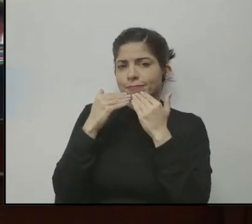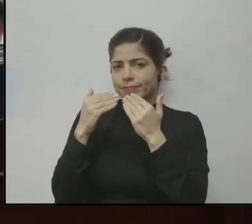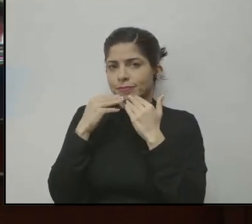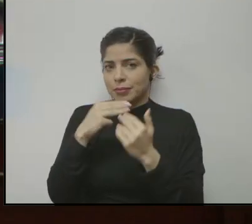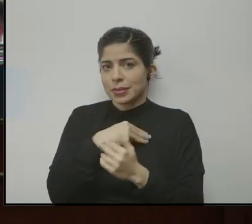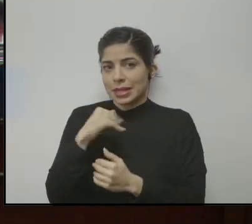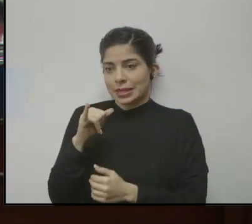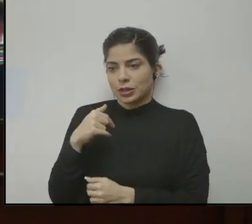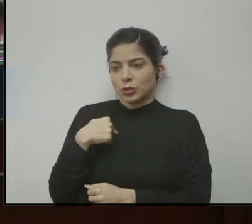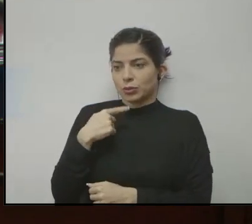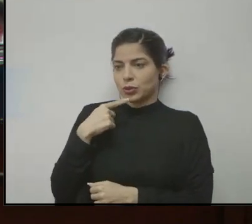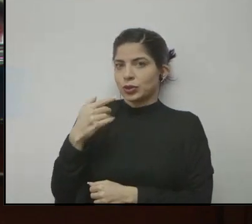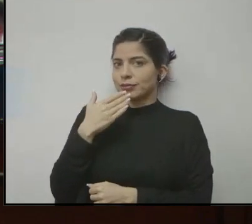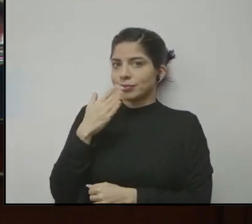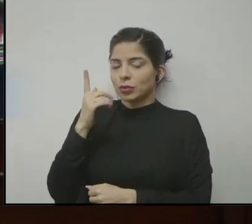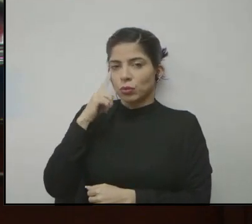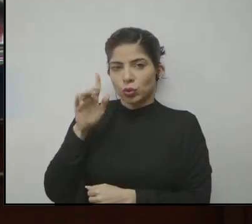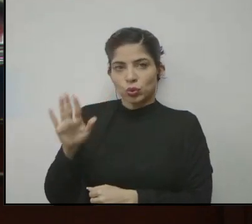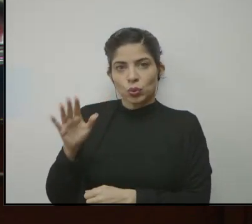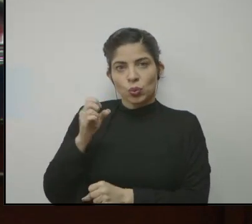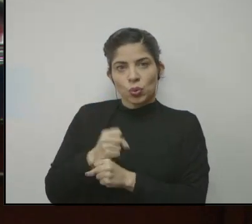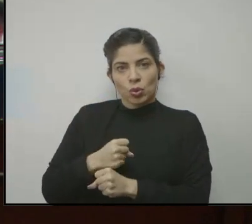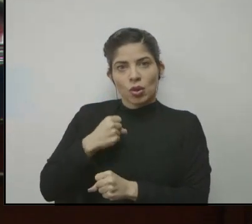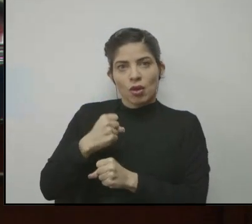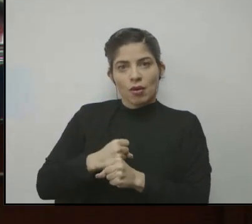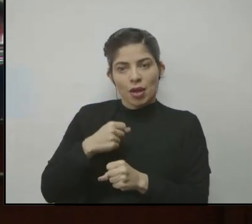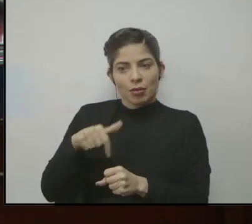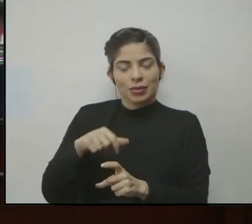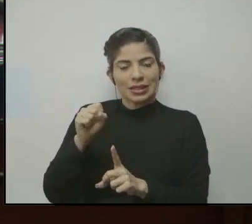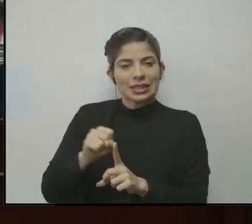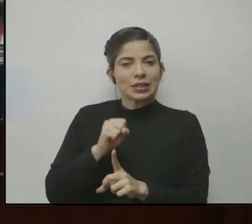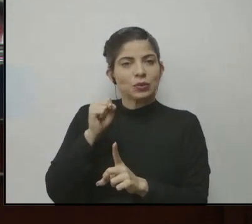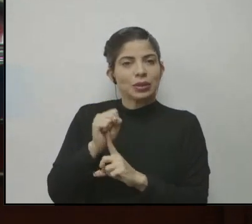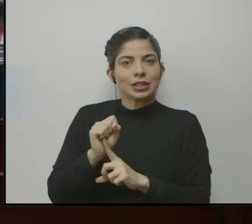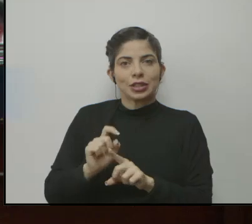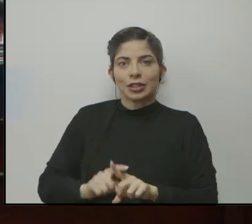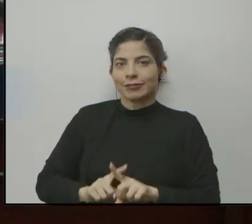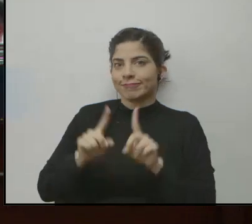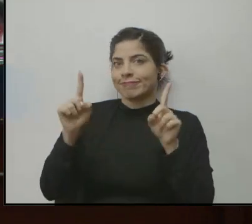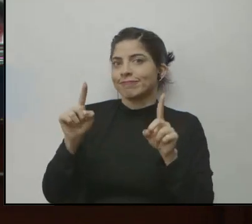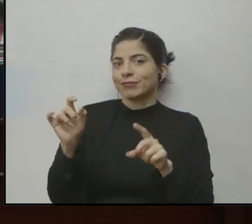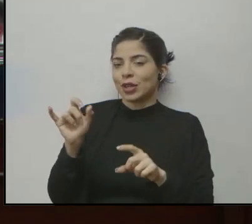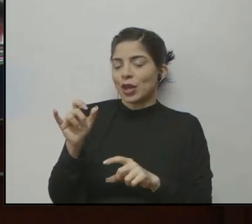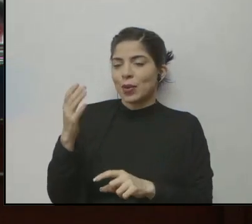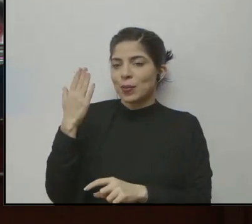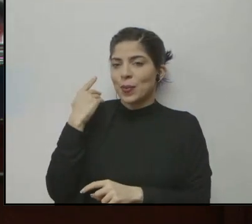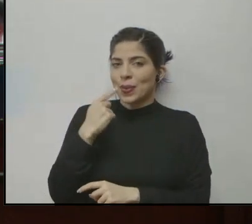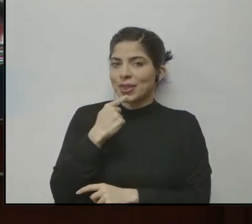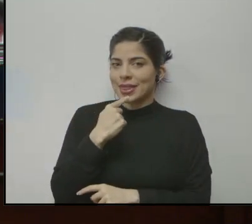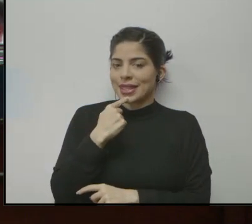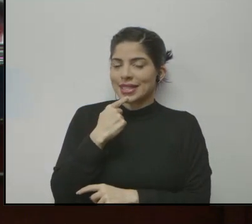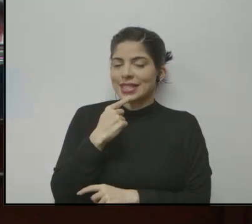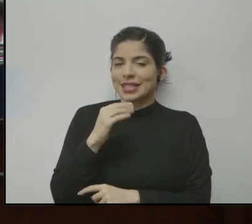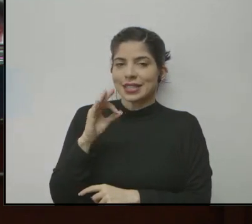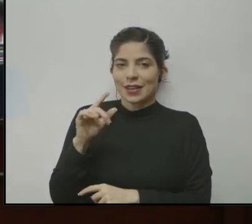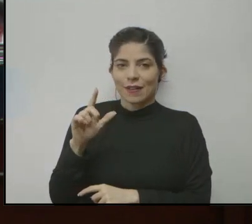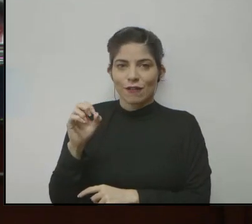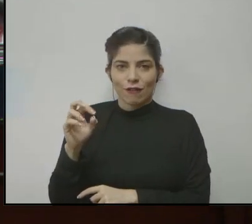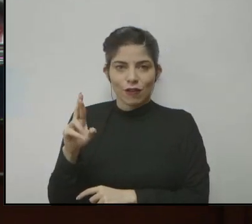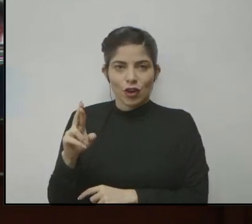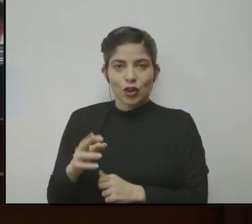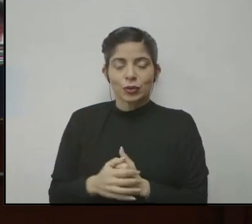ministra, como yo le agradezco su trabajo tesonero en esta situación tan atípica como lo decía Doña Flor.